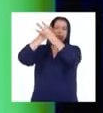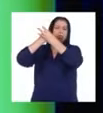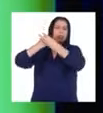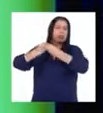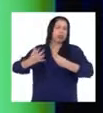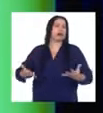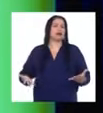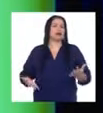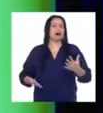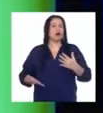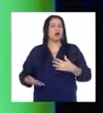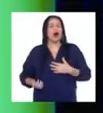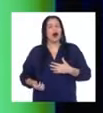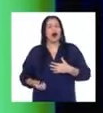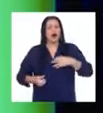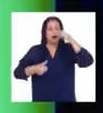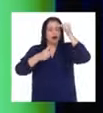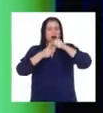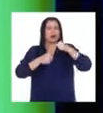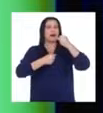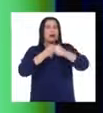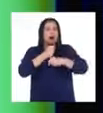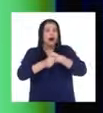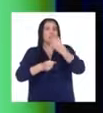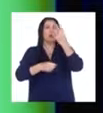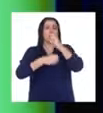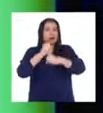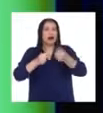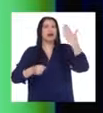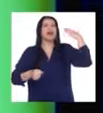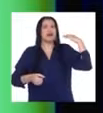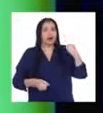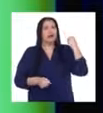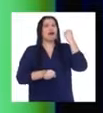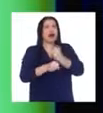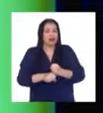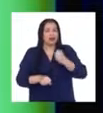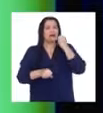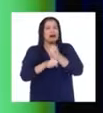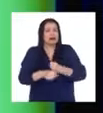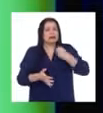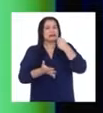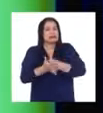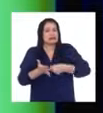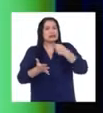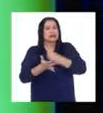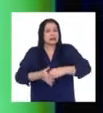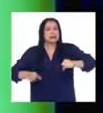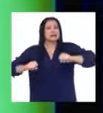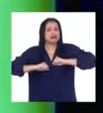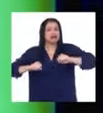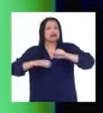El trabajo arduo que había empezado hace cuatro años quedaba en la nada.